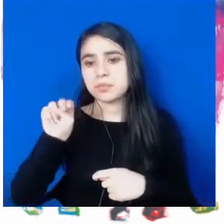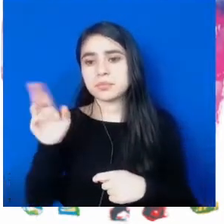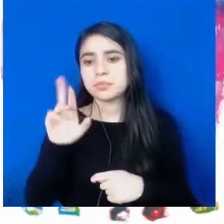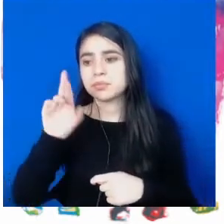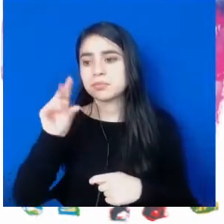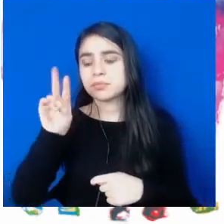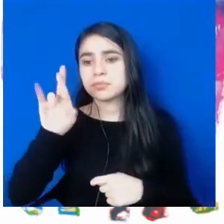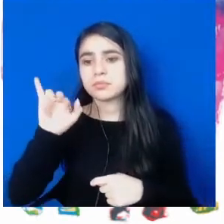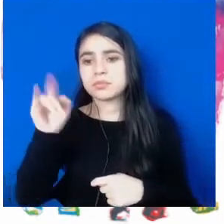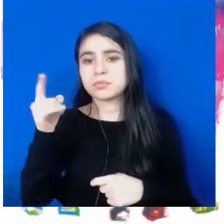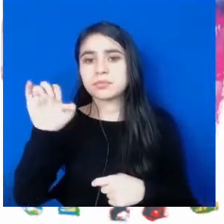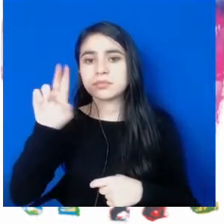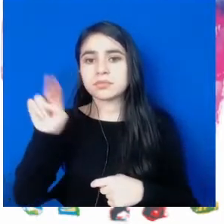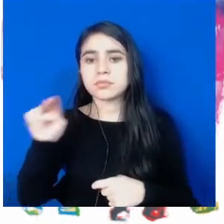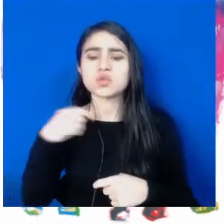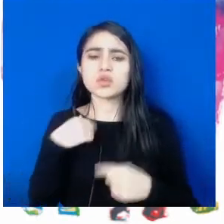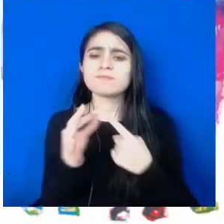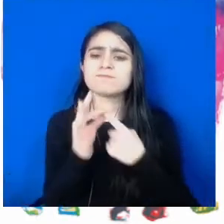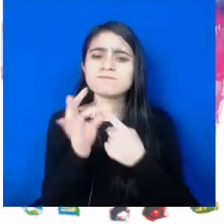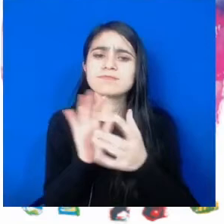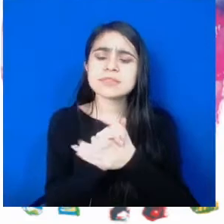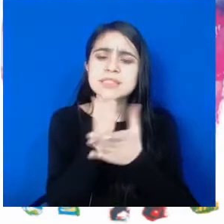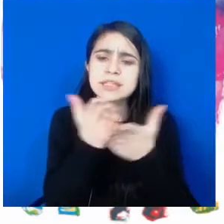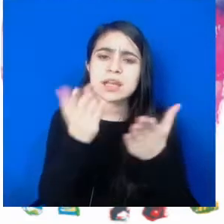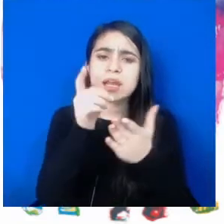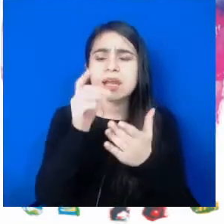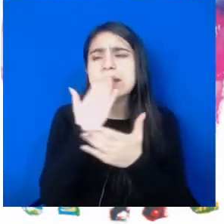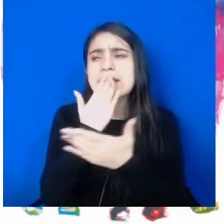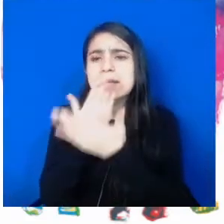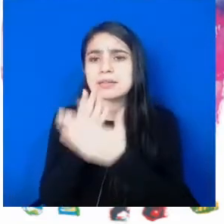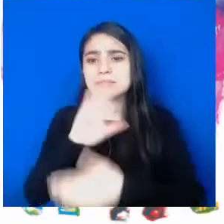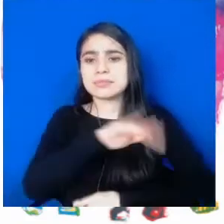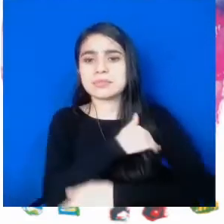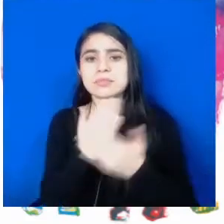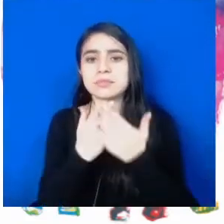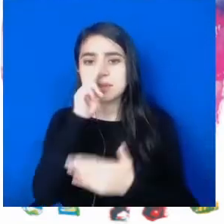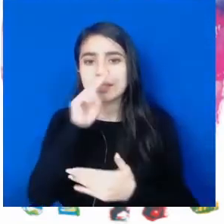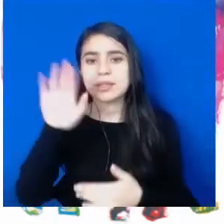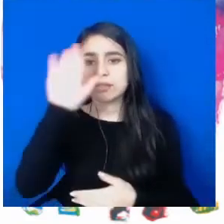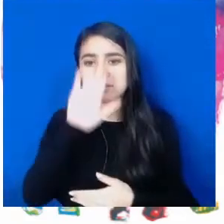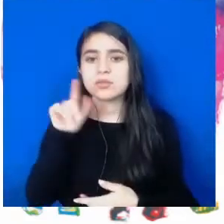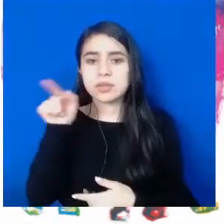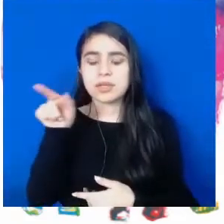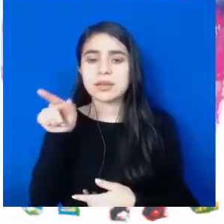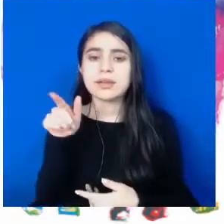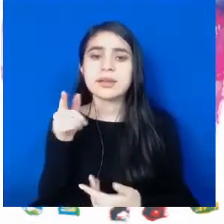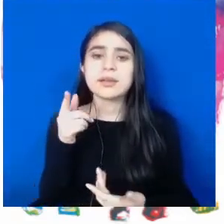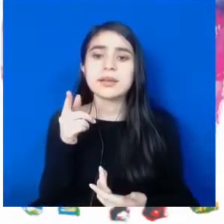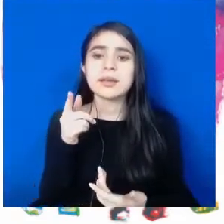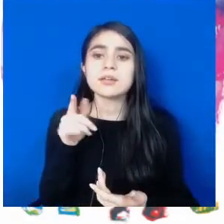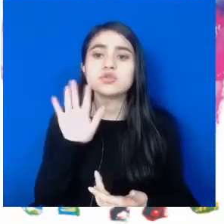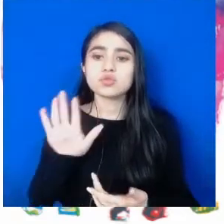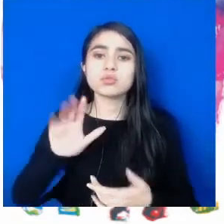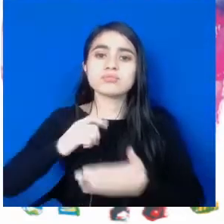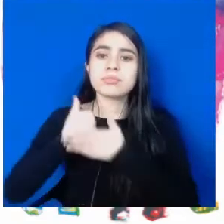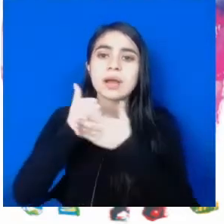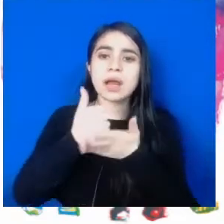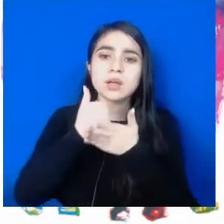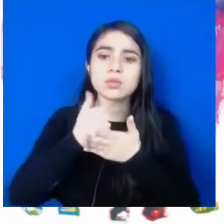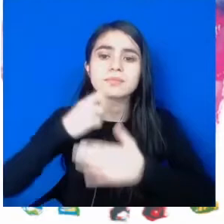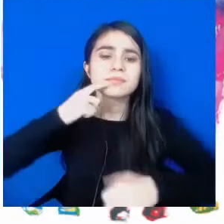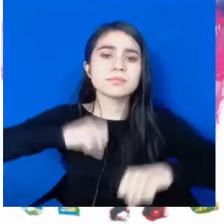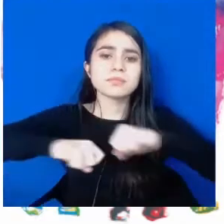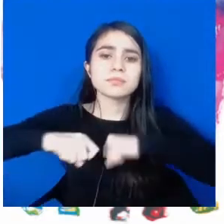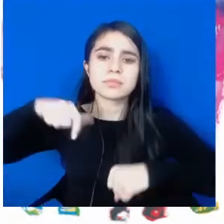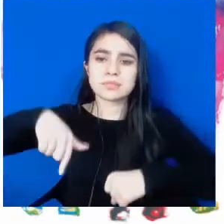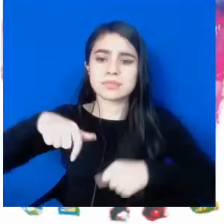especial agradecimiento al Ministerio de Educación Nacional por la denodada colaboración durante